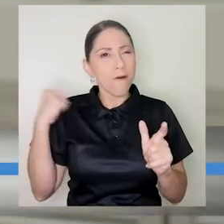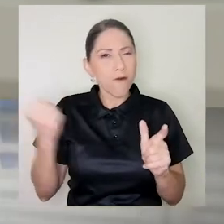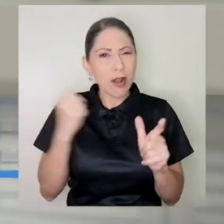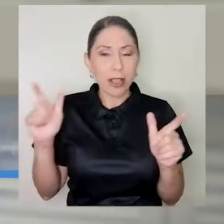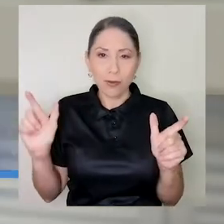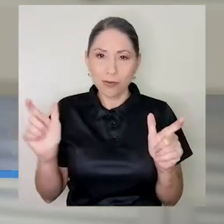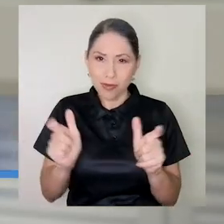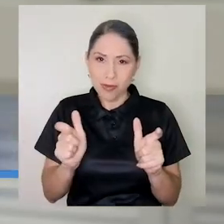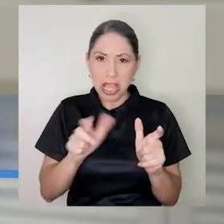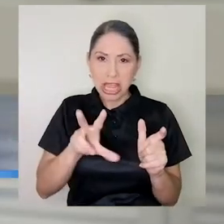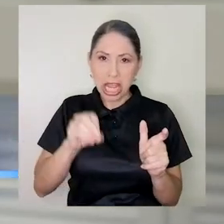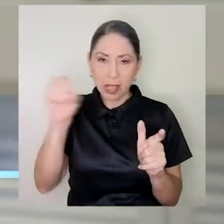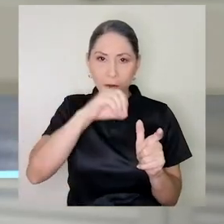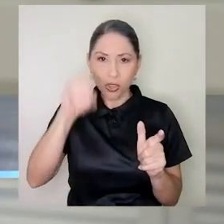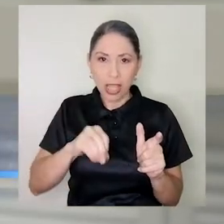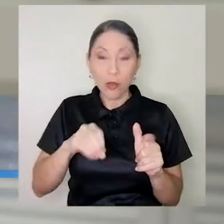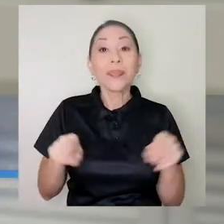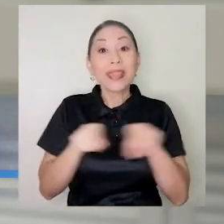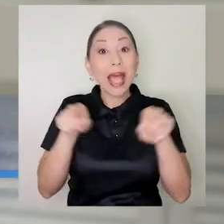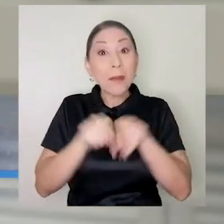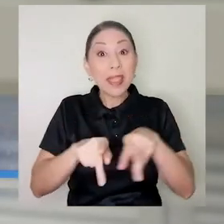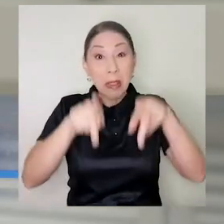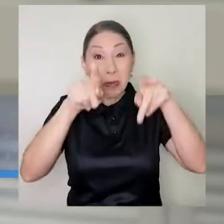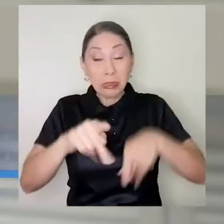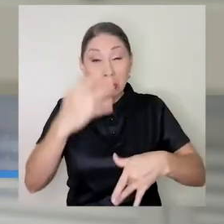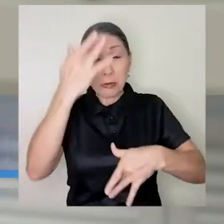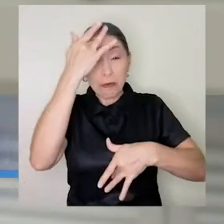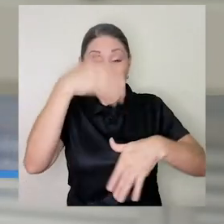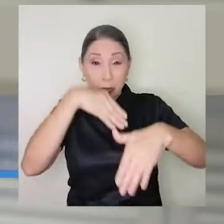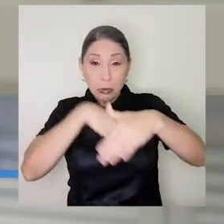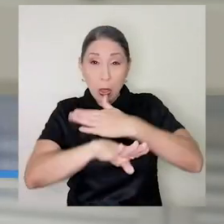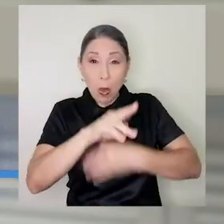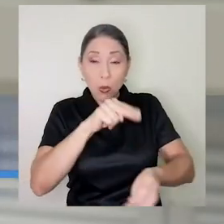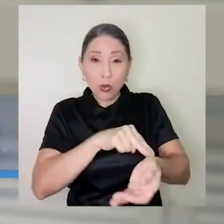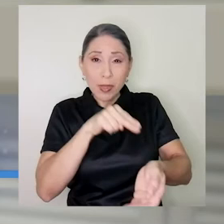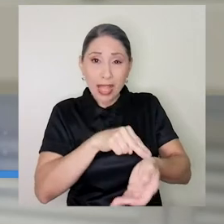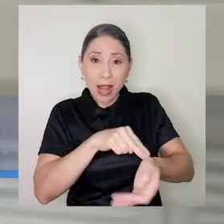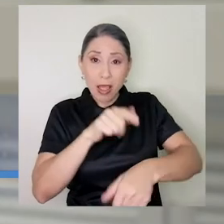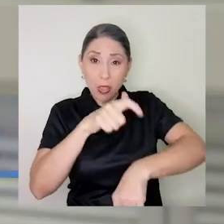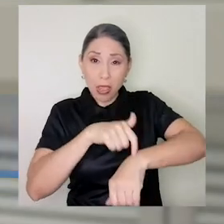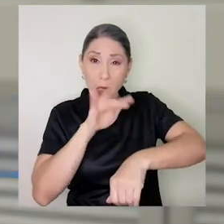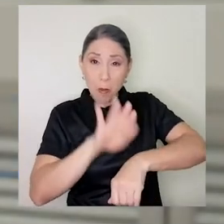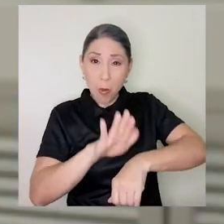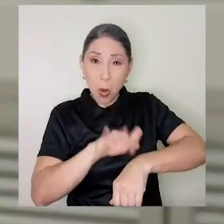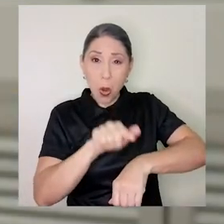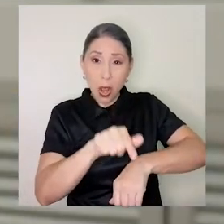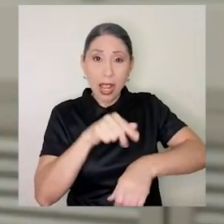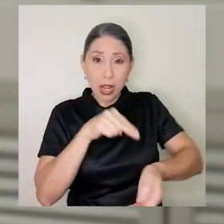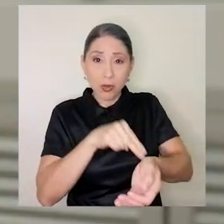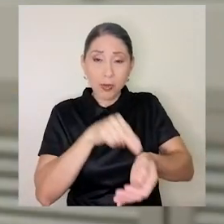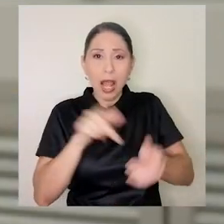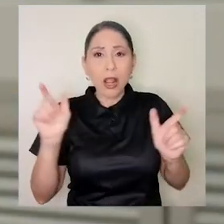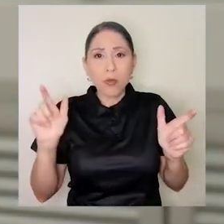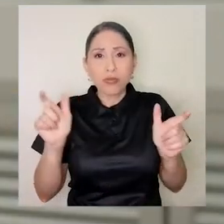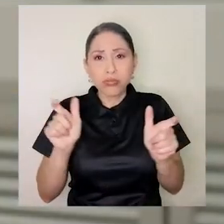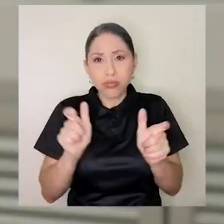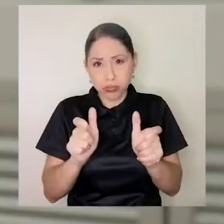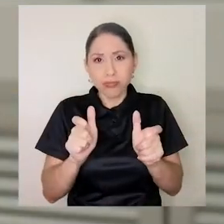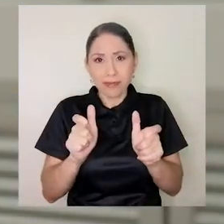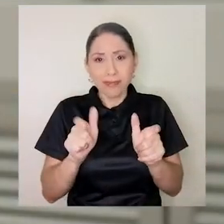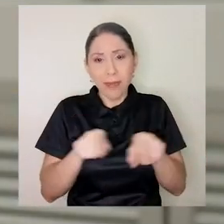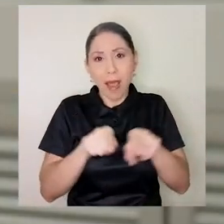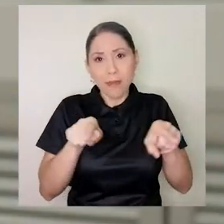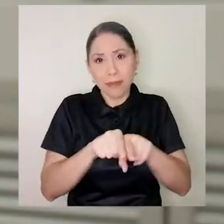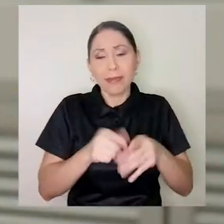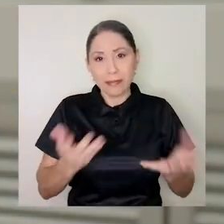una disminución aproximadamente también de un 30-35% en la disminución del tiempo de residencia en